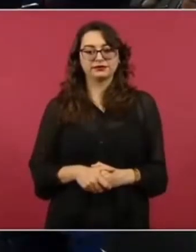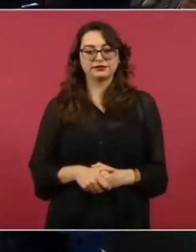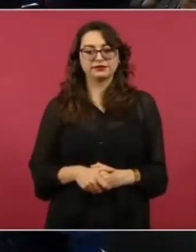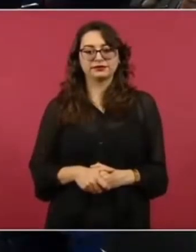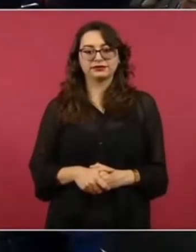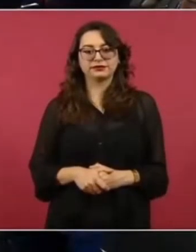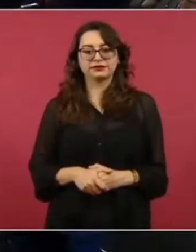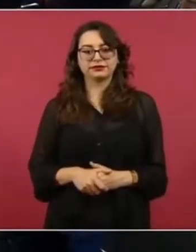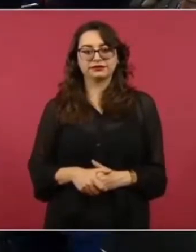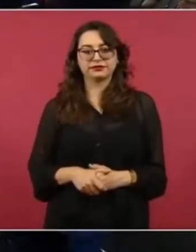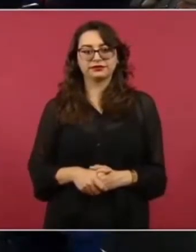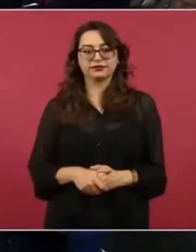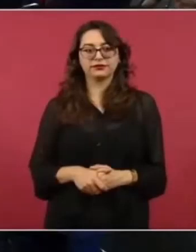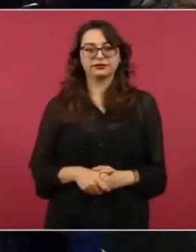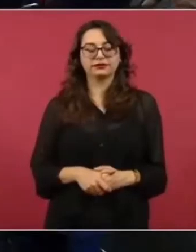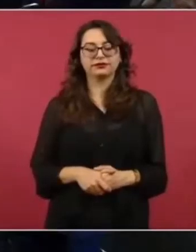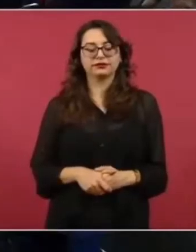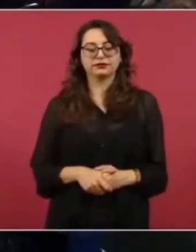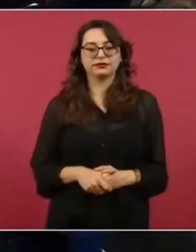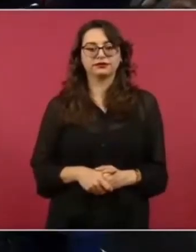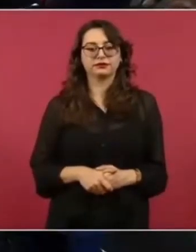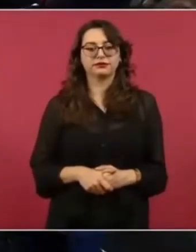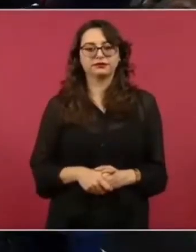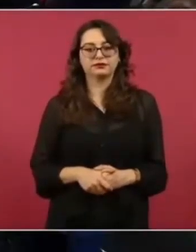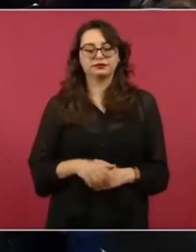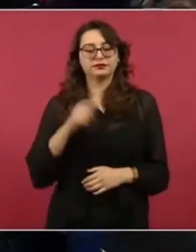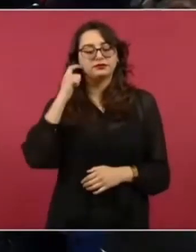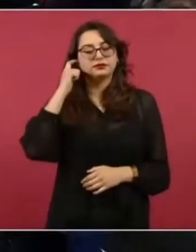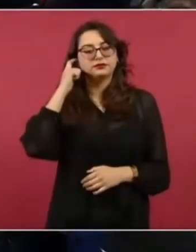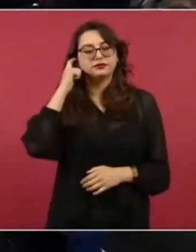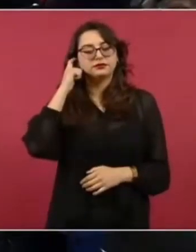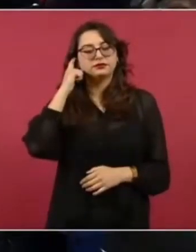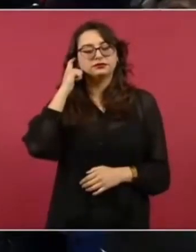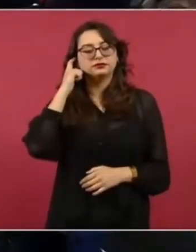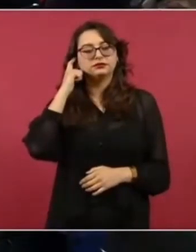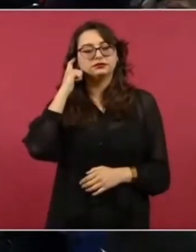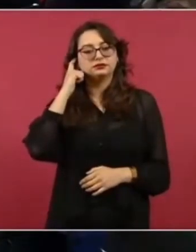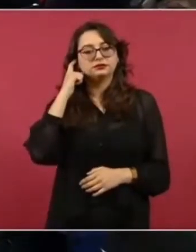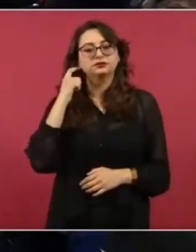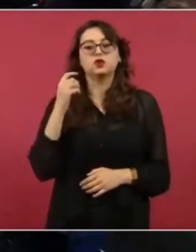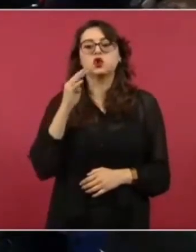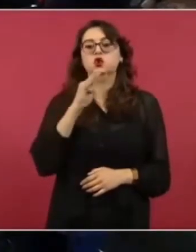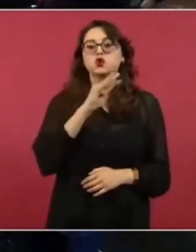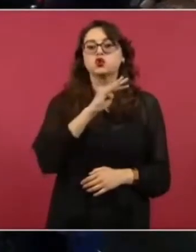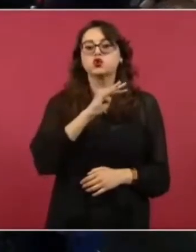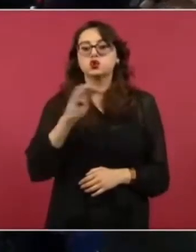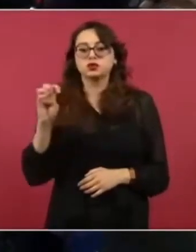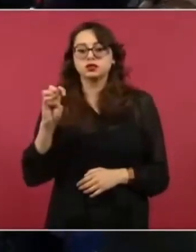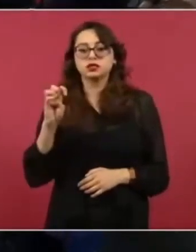Guatemala. Esa es la primera línea. Sí, 909.